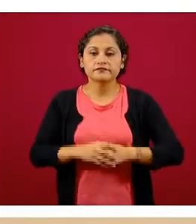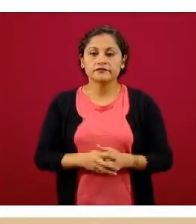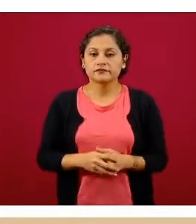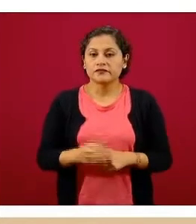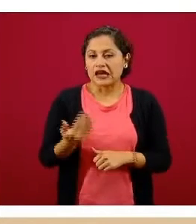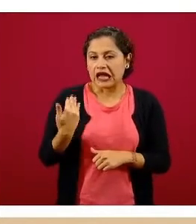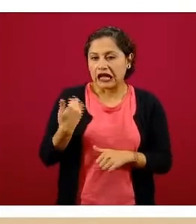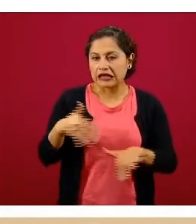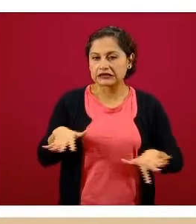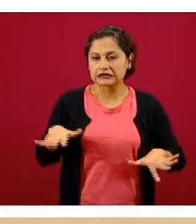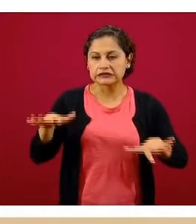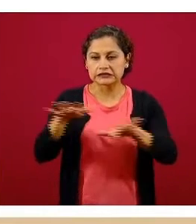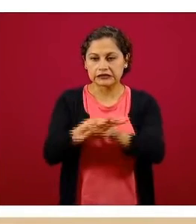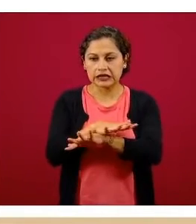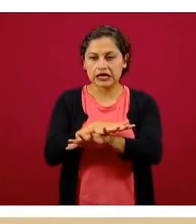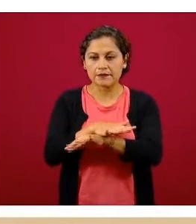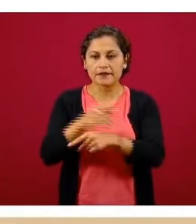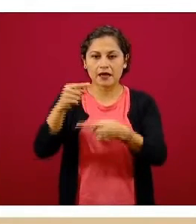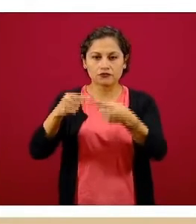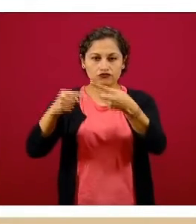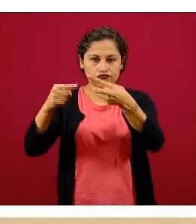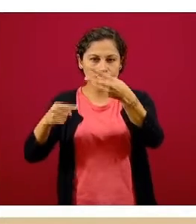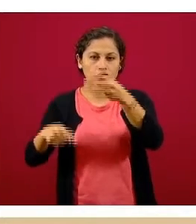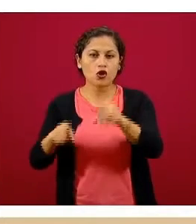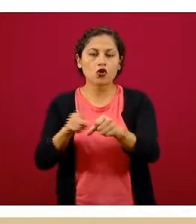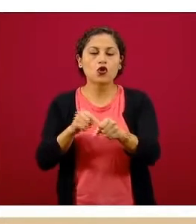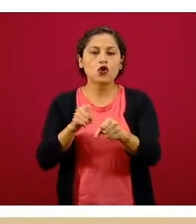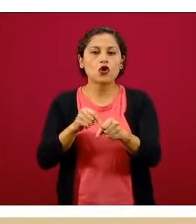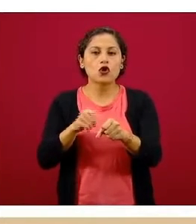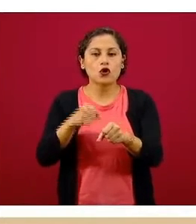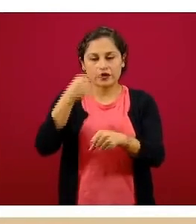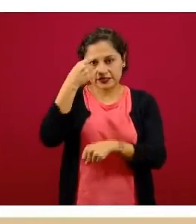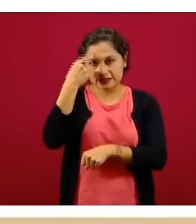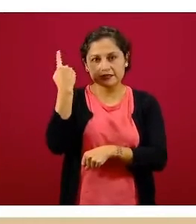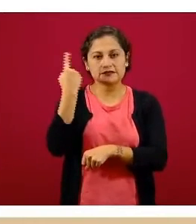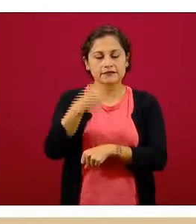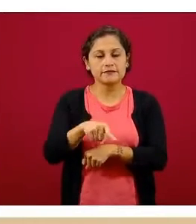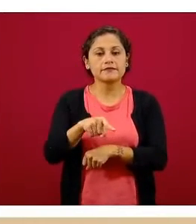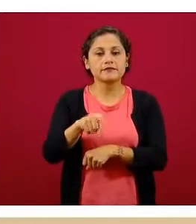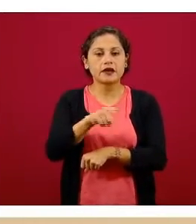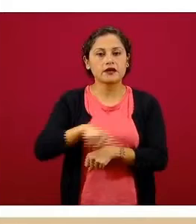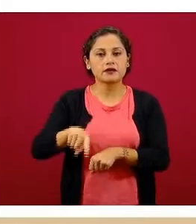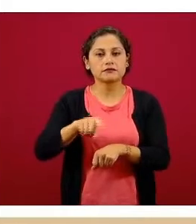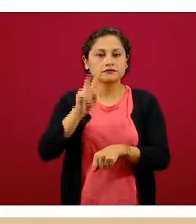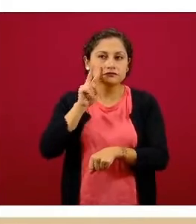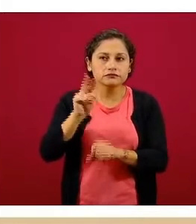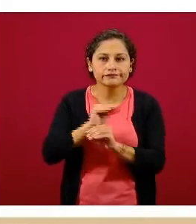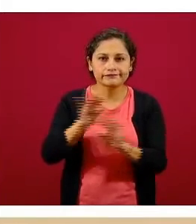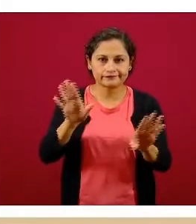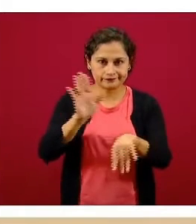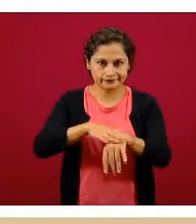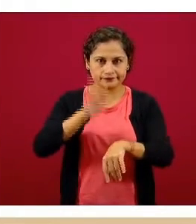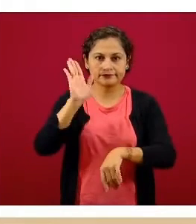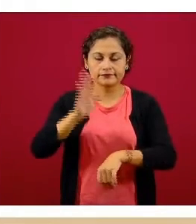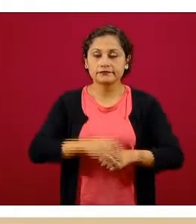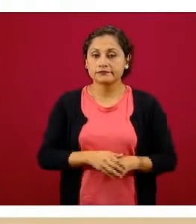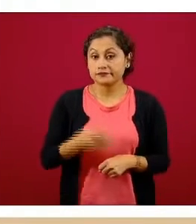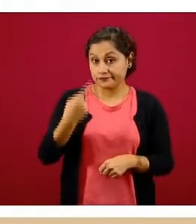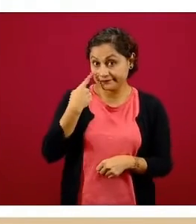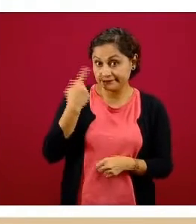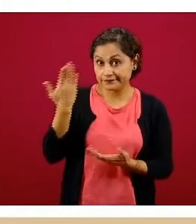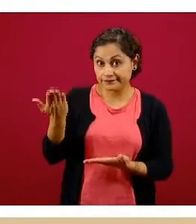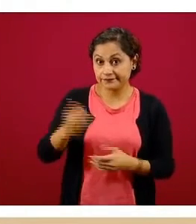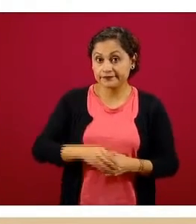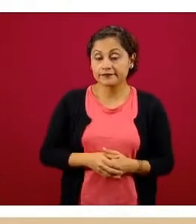variación en las escalas de los colores para que sea más apreciable y bueno, seguimos viendo que son